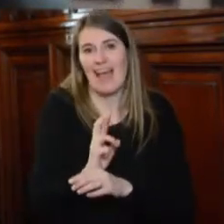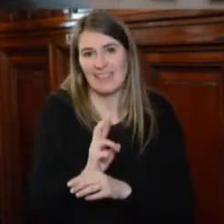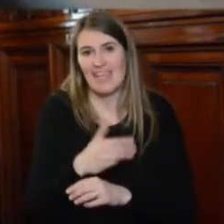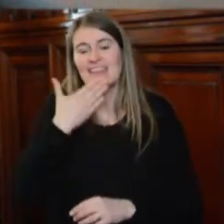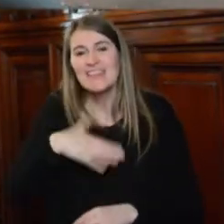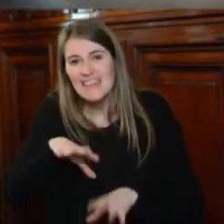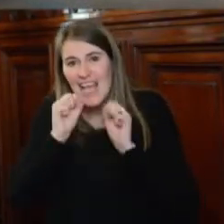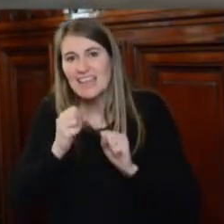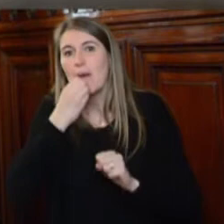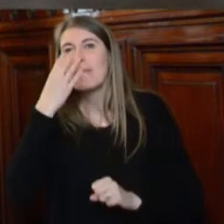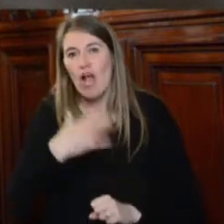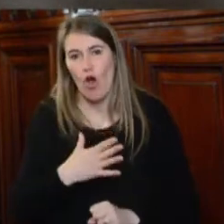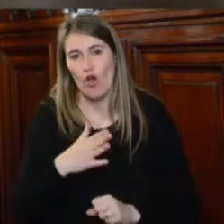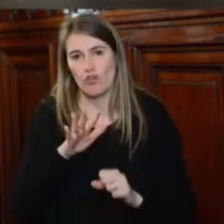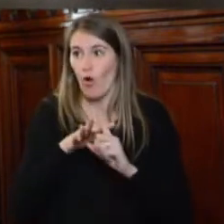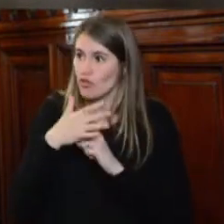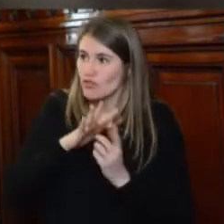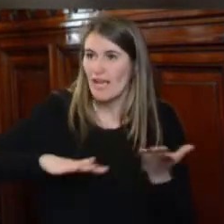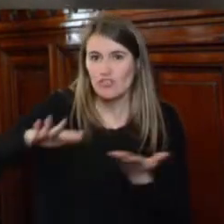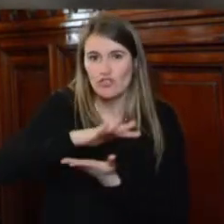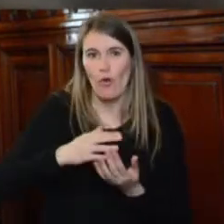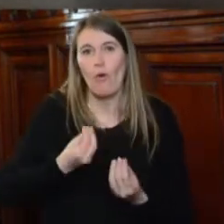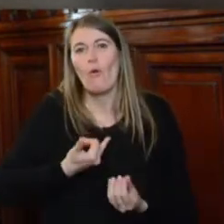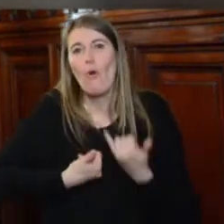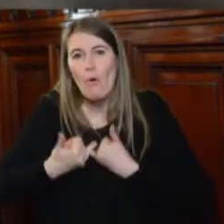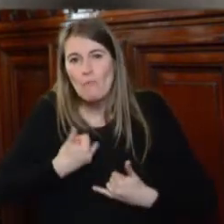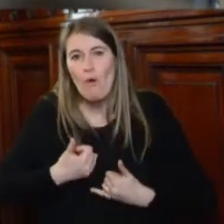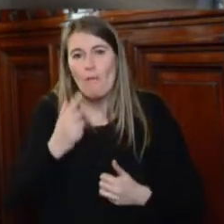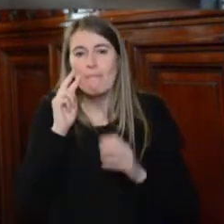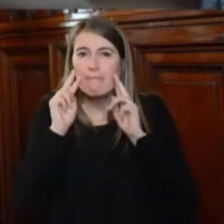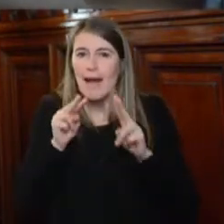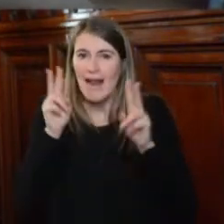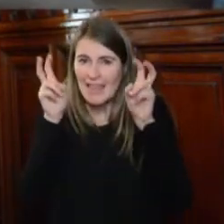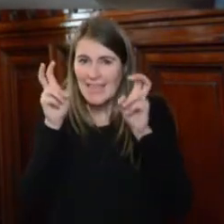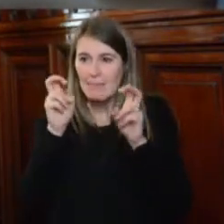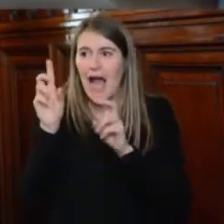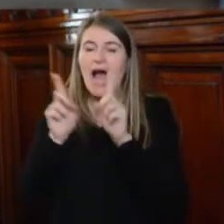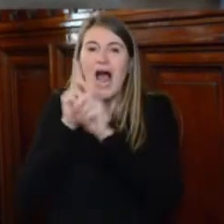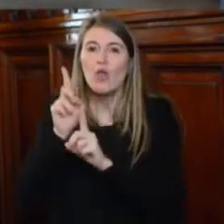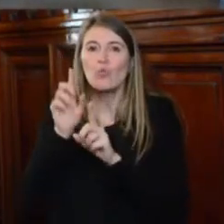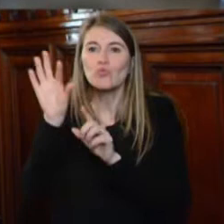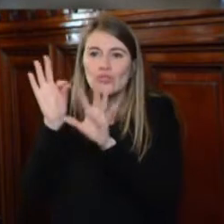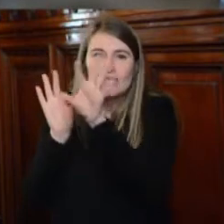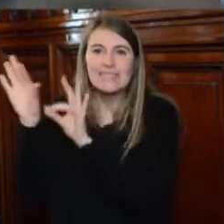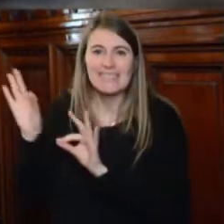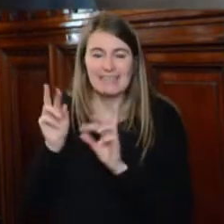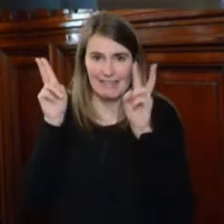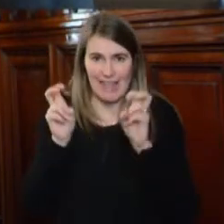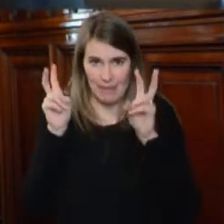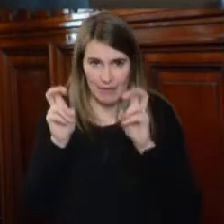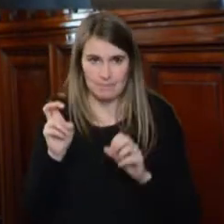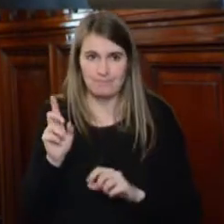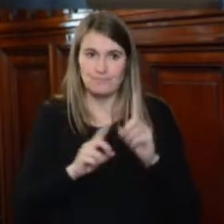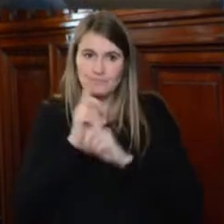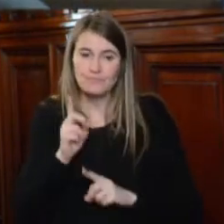del contexto para trabajar específicamente casos. Y en este caso no nos cabe